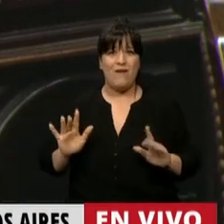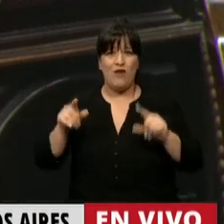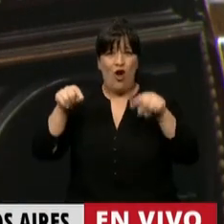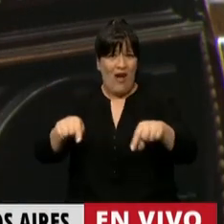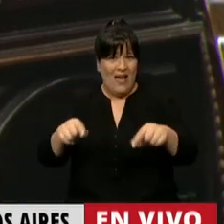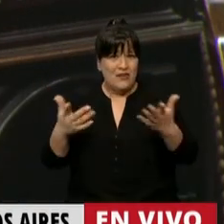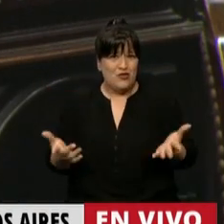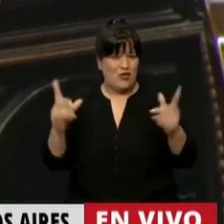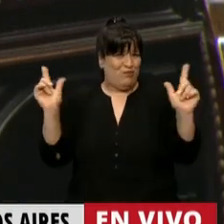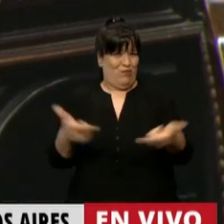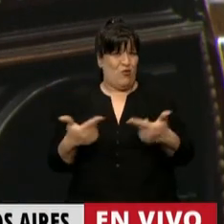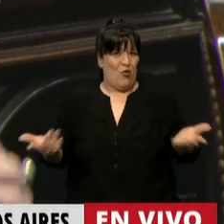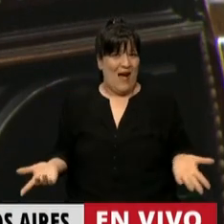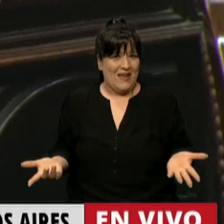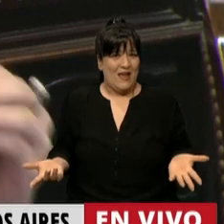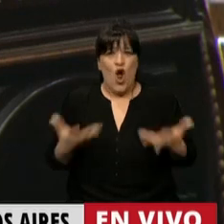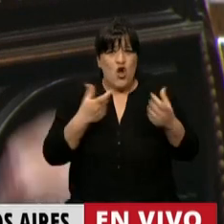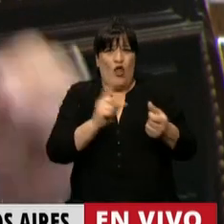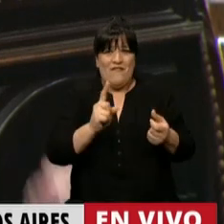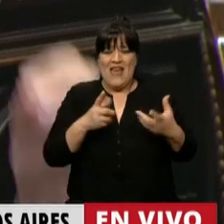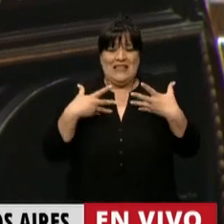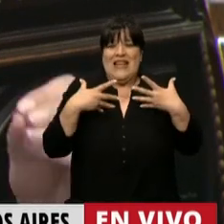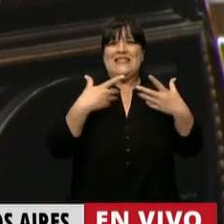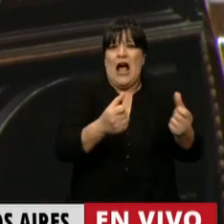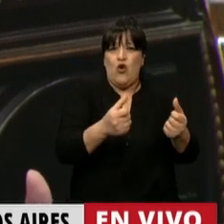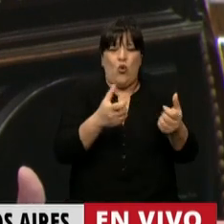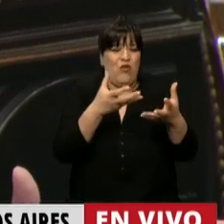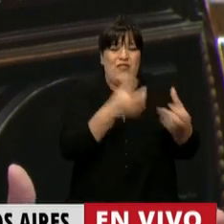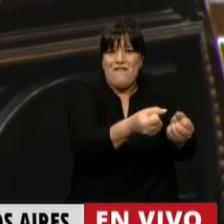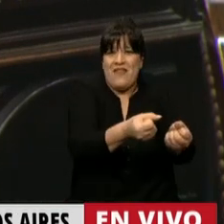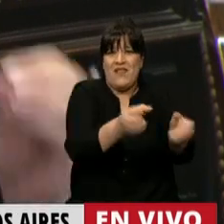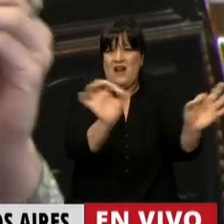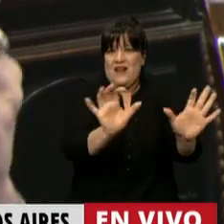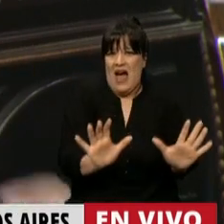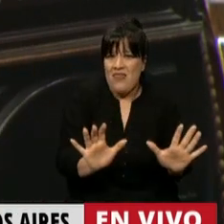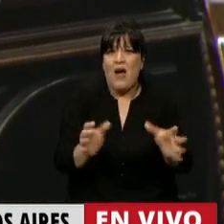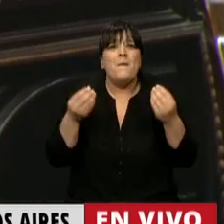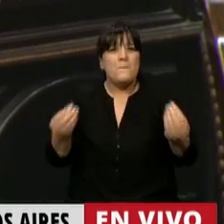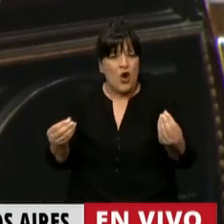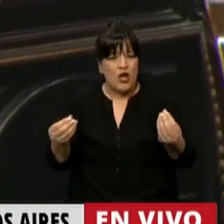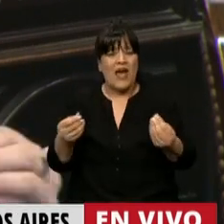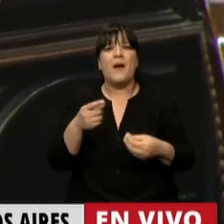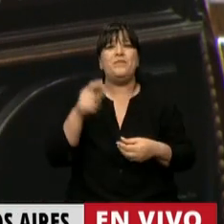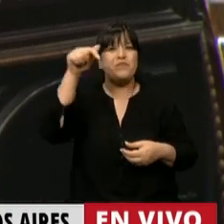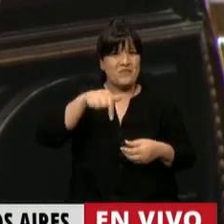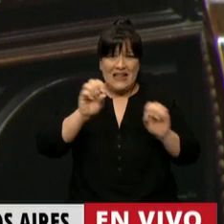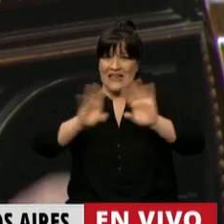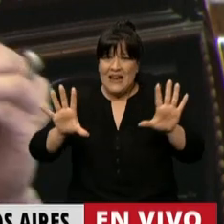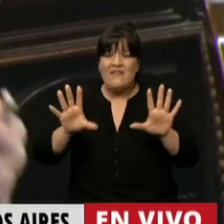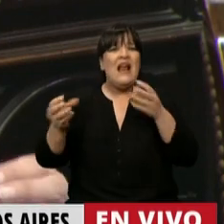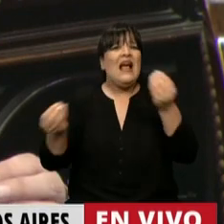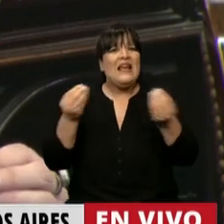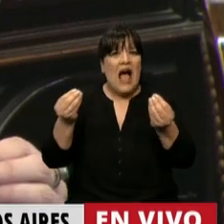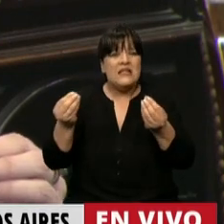inmunidad soberana es una barbaridad porque lo que se está haciendo